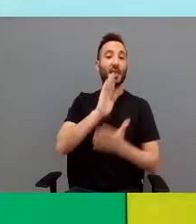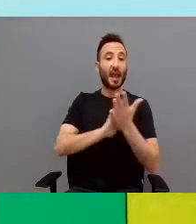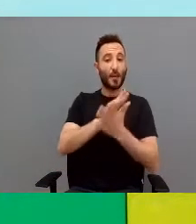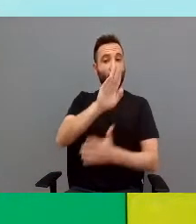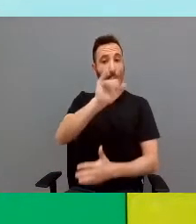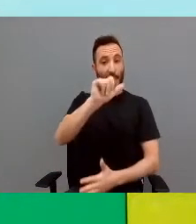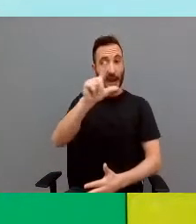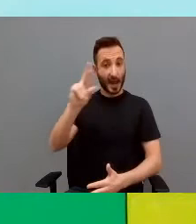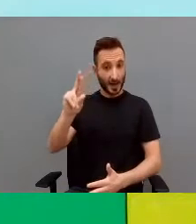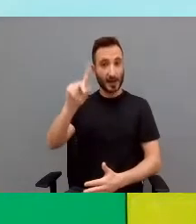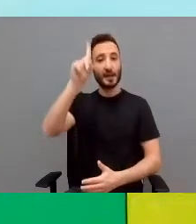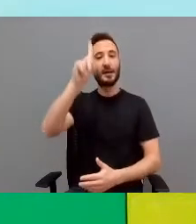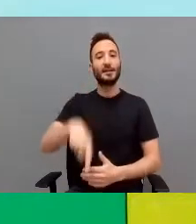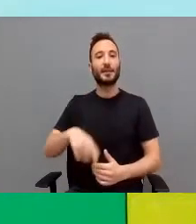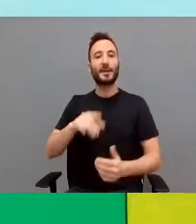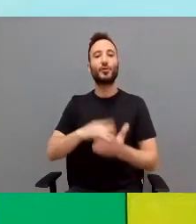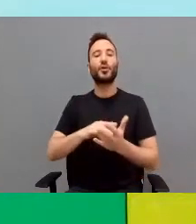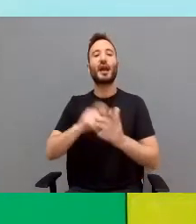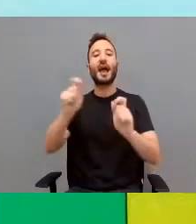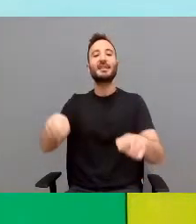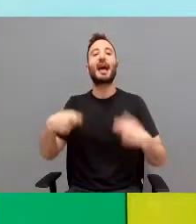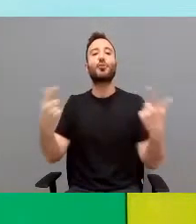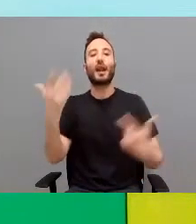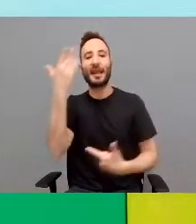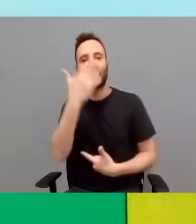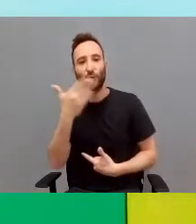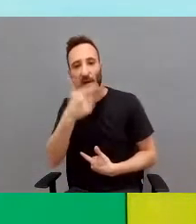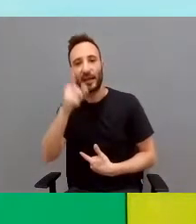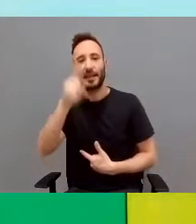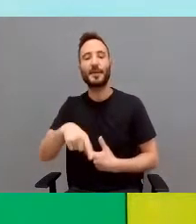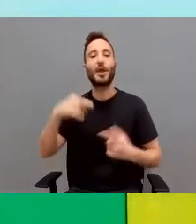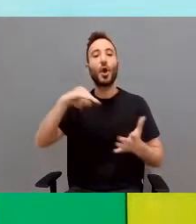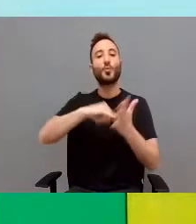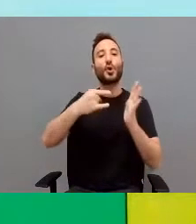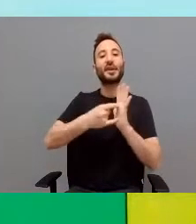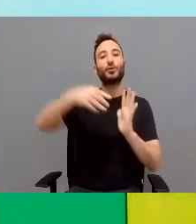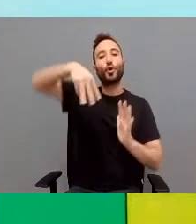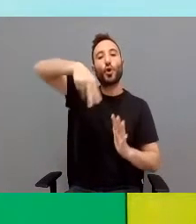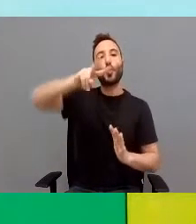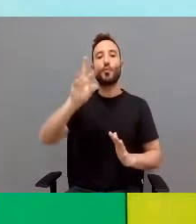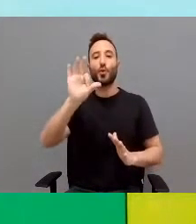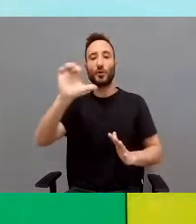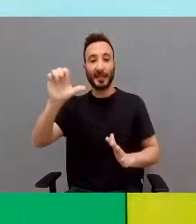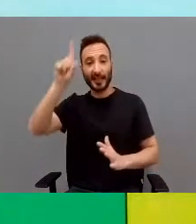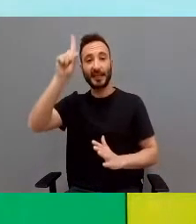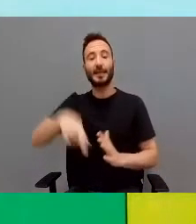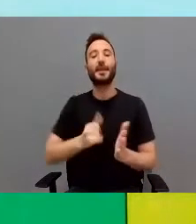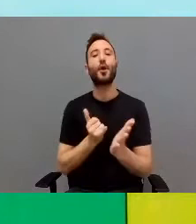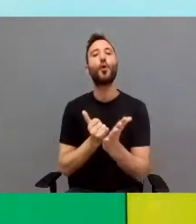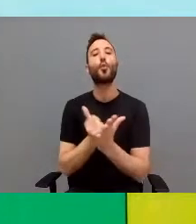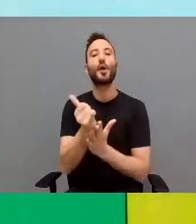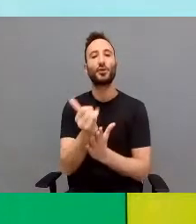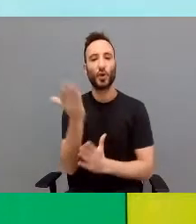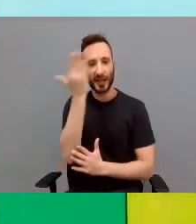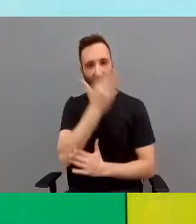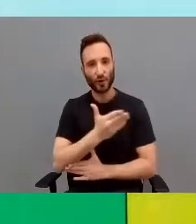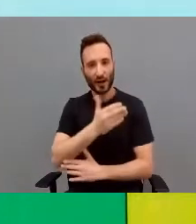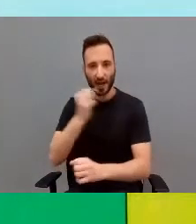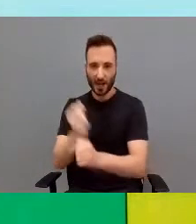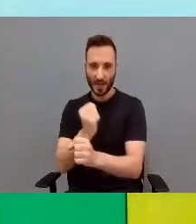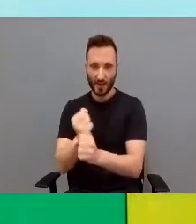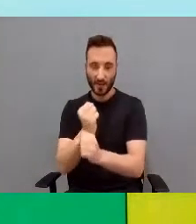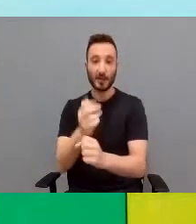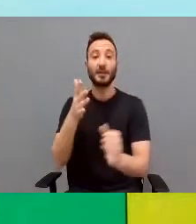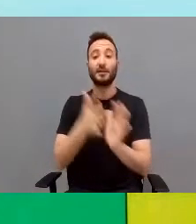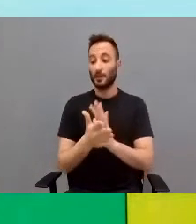Pilar, también en Ocoescuelas, en el proyecto Muse y también en el huerto escolar, como estamos viendo en las fotografías. Pues